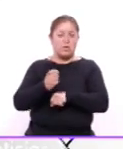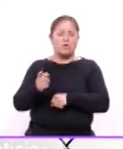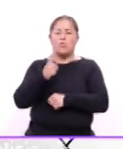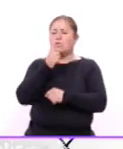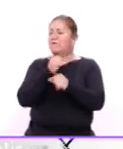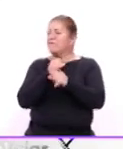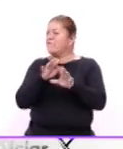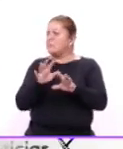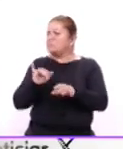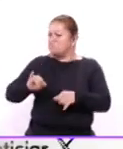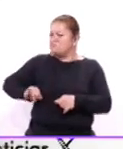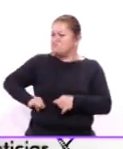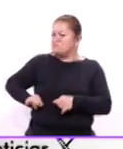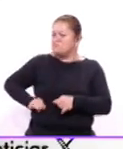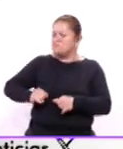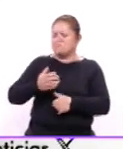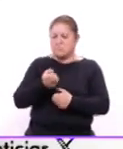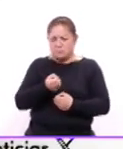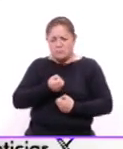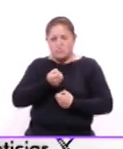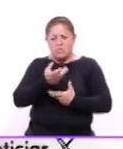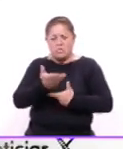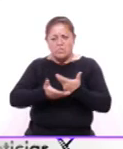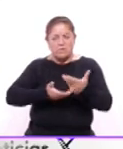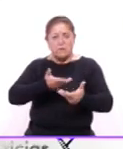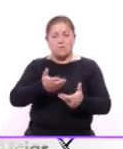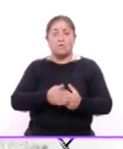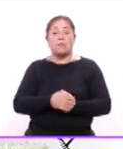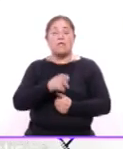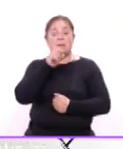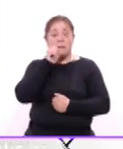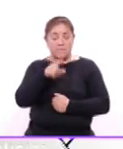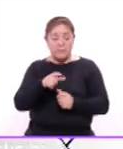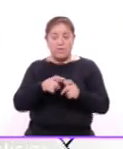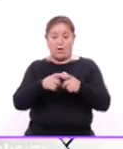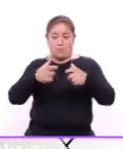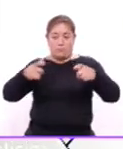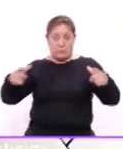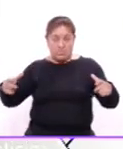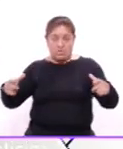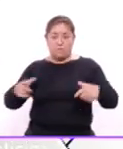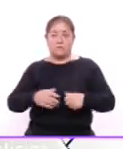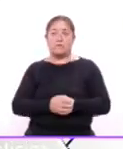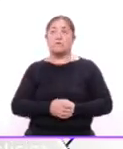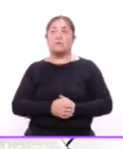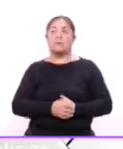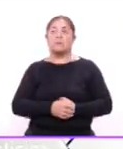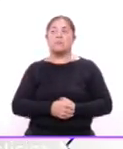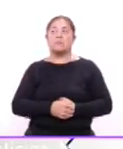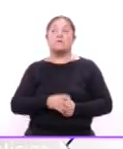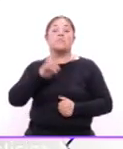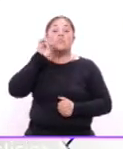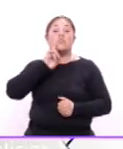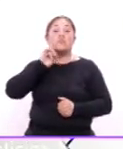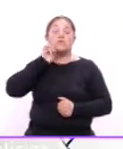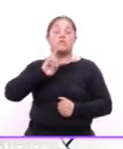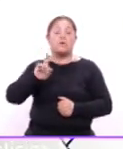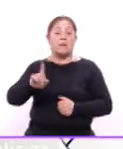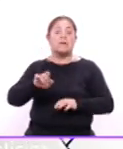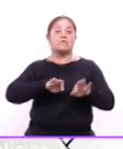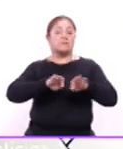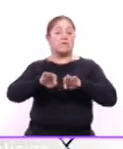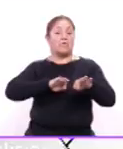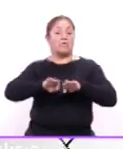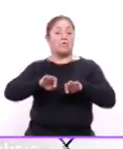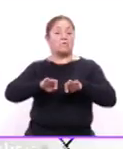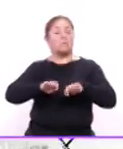interesante que quiero compartir con usted es que también ha aumentado el número de mujeres económicamente